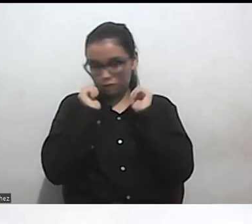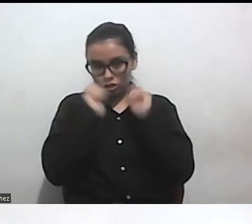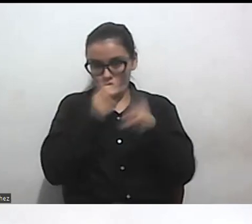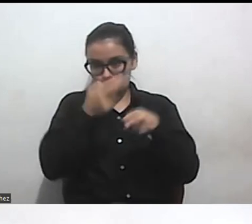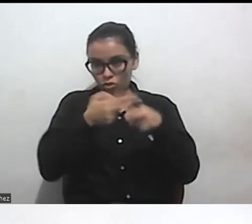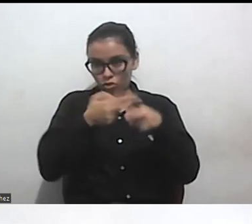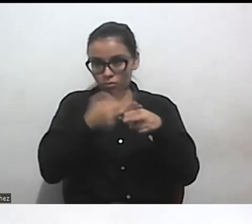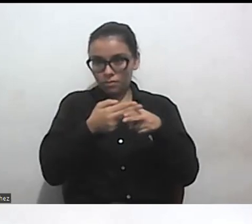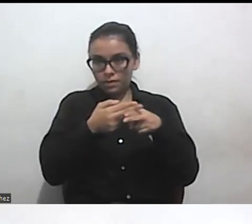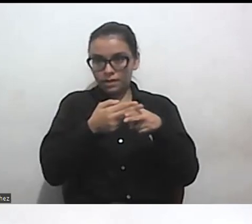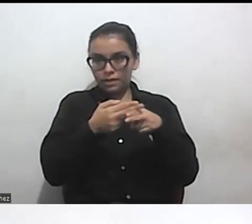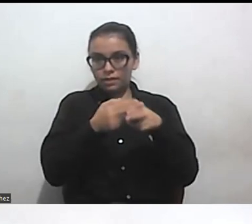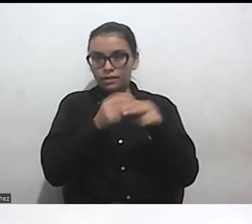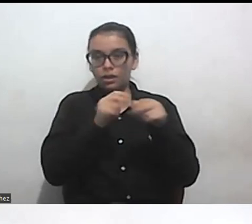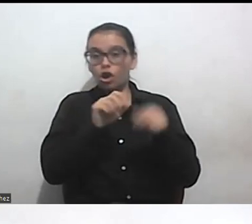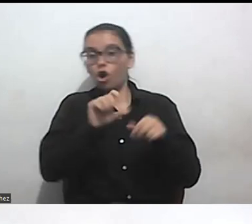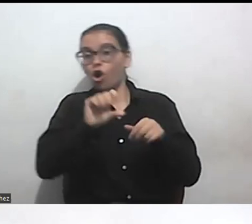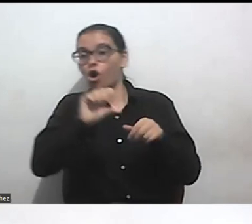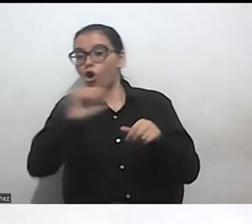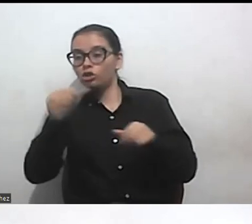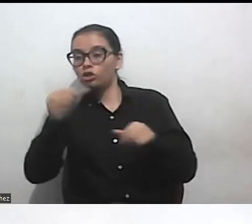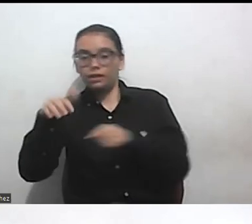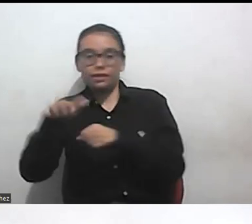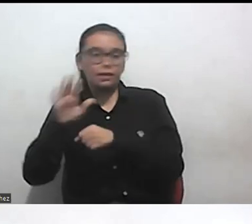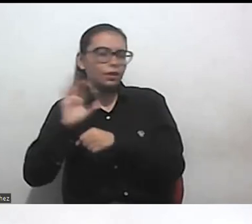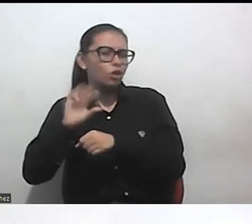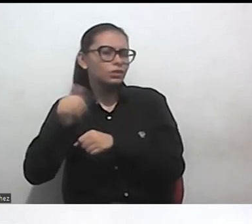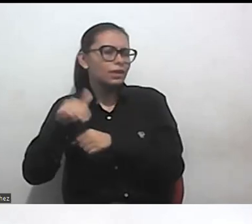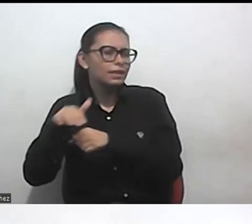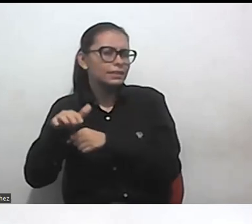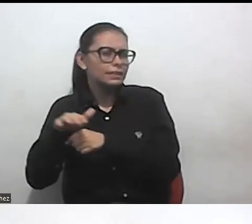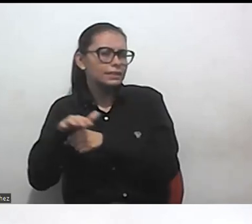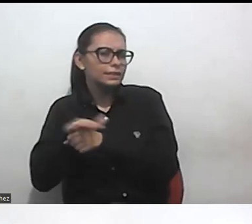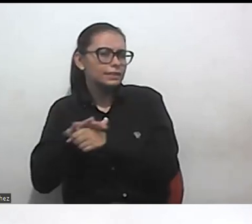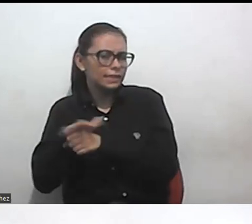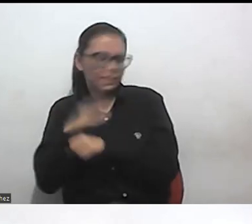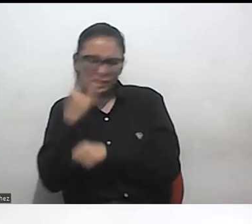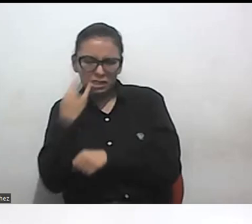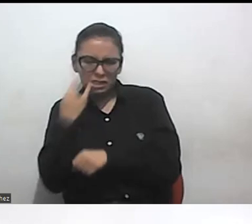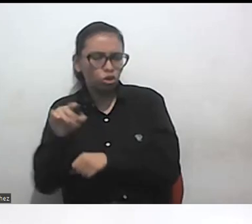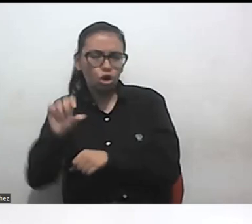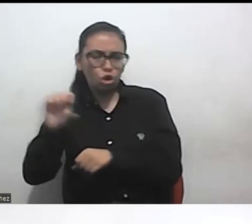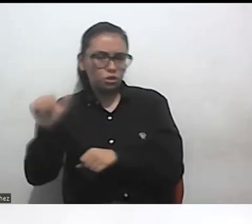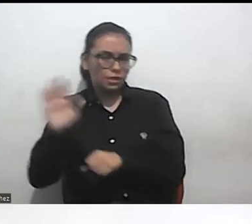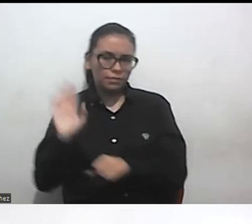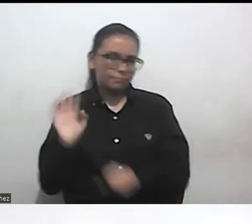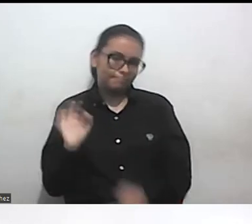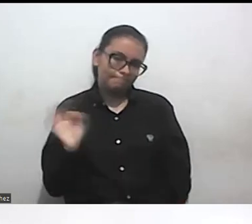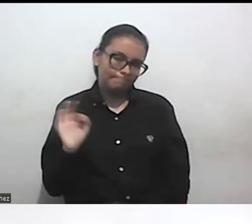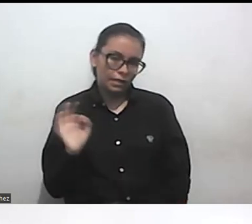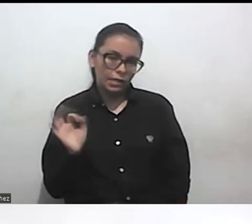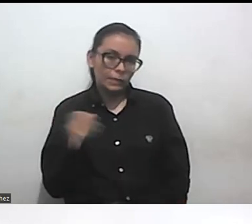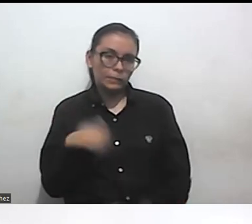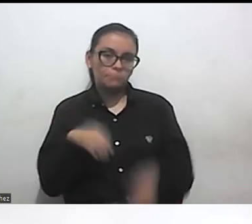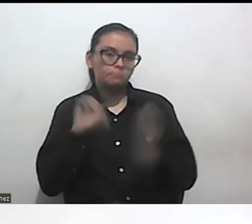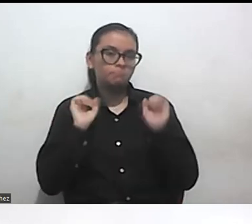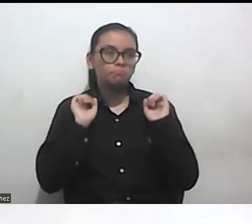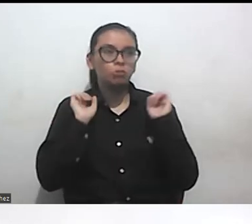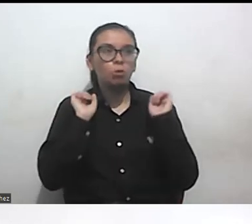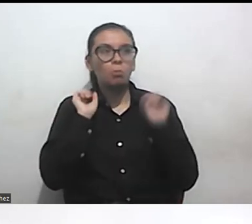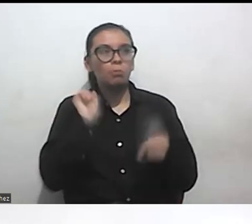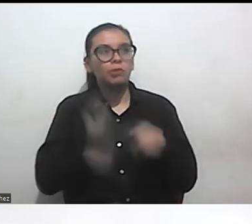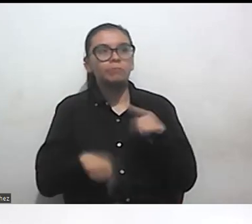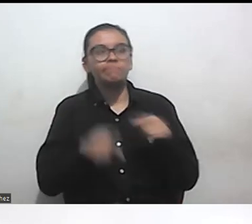catalogada en otro en otro sentido y desde ese enfoque pues no pude no pude cambiar pues como que